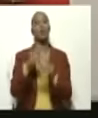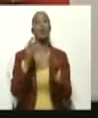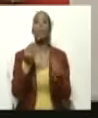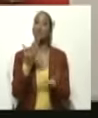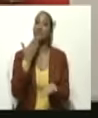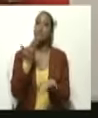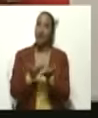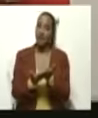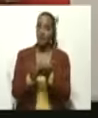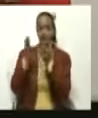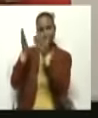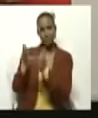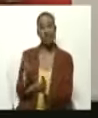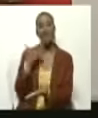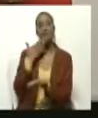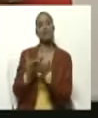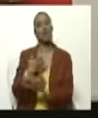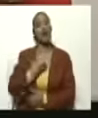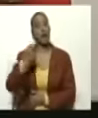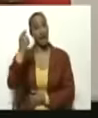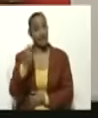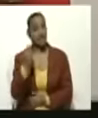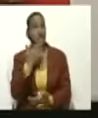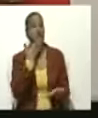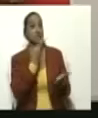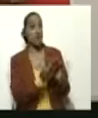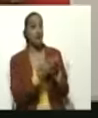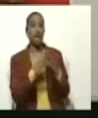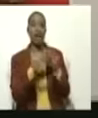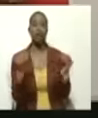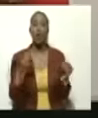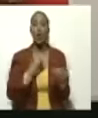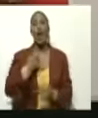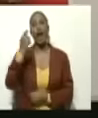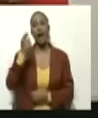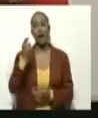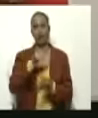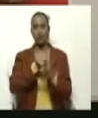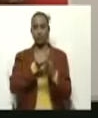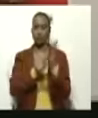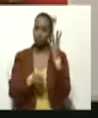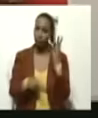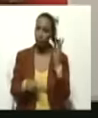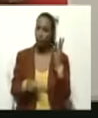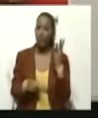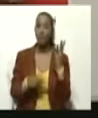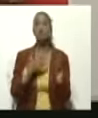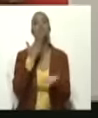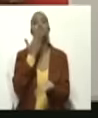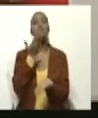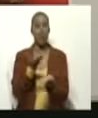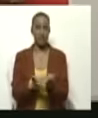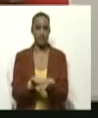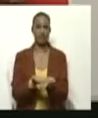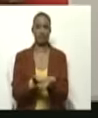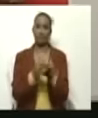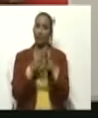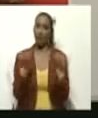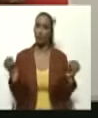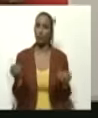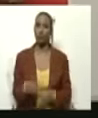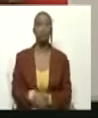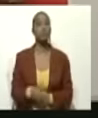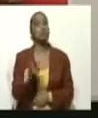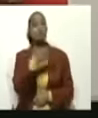querida alcaldesa, muchísimas gracias, querido alcalde, queridos alcaldes del estado Barinas y todas y todos, quienes